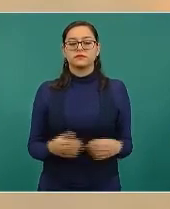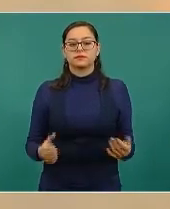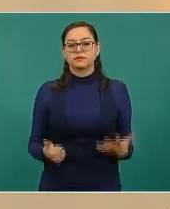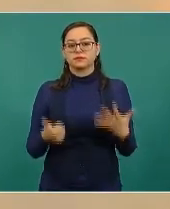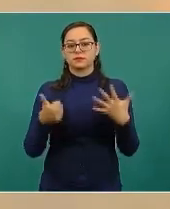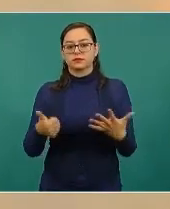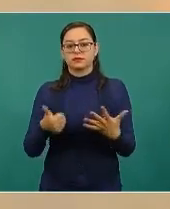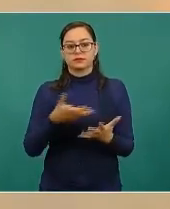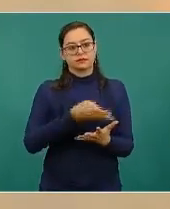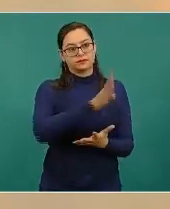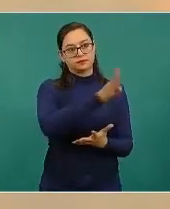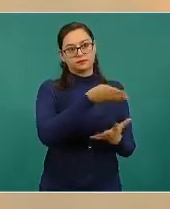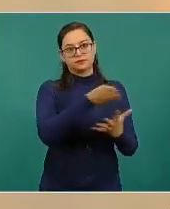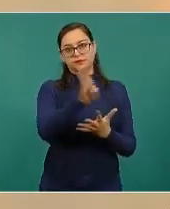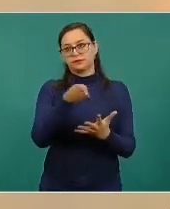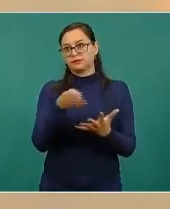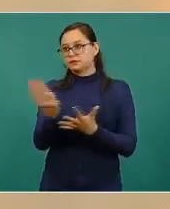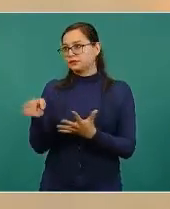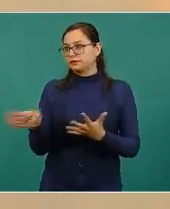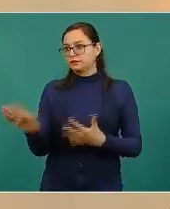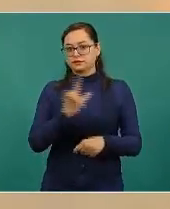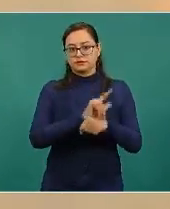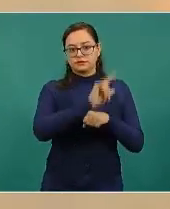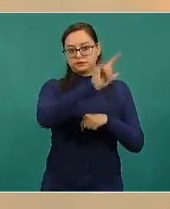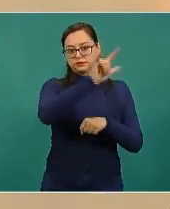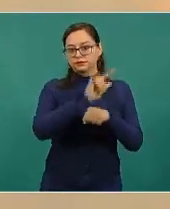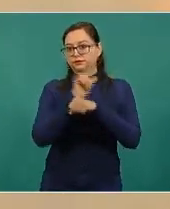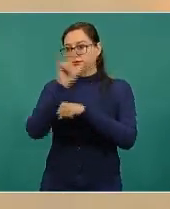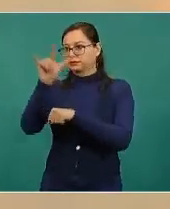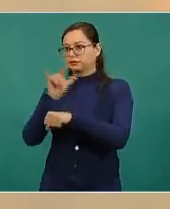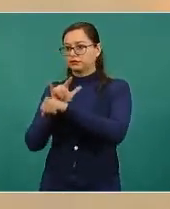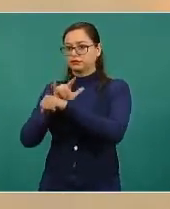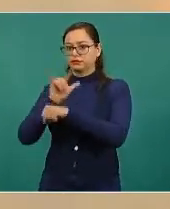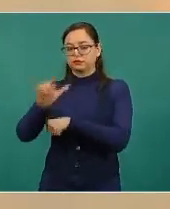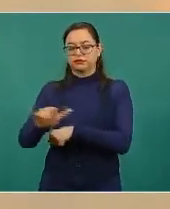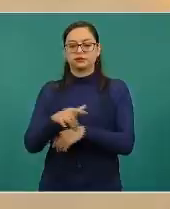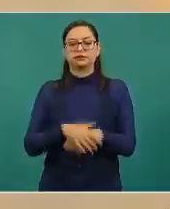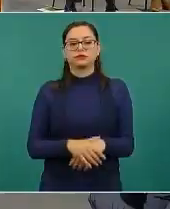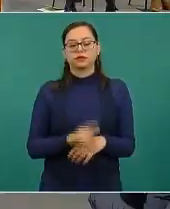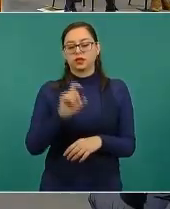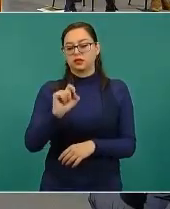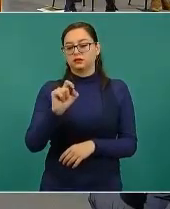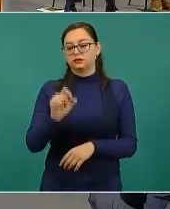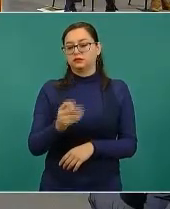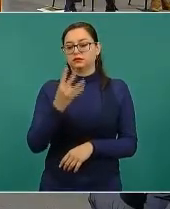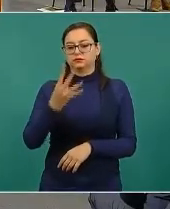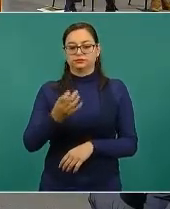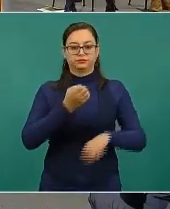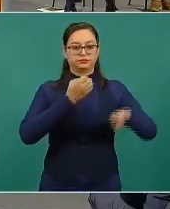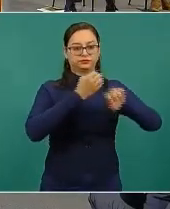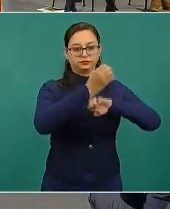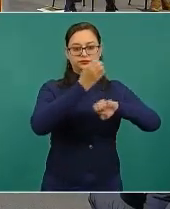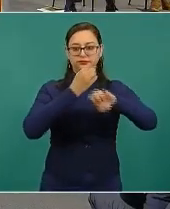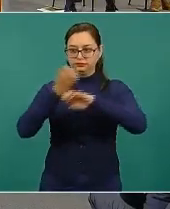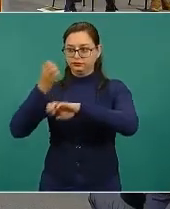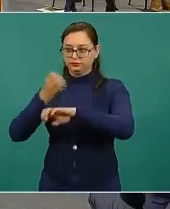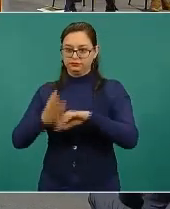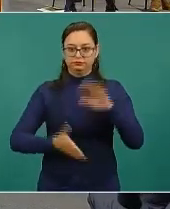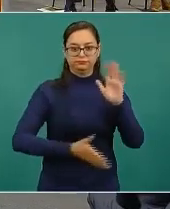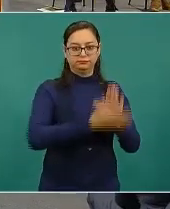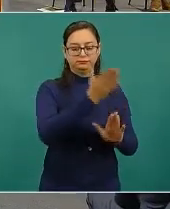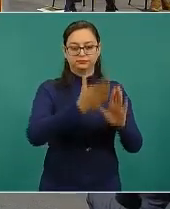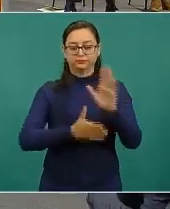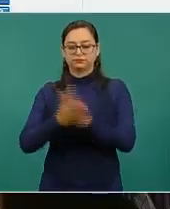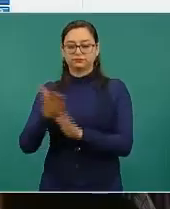rutas aéreas con aeronaves de la Fuerza Aérea Mexicana. Para atender 24 entidades federativas. La